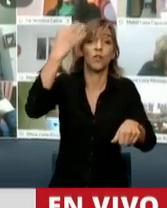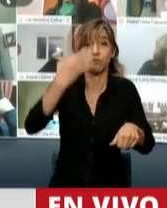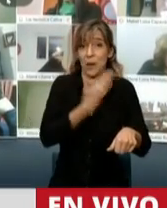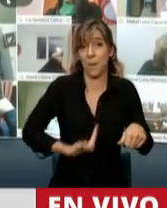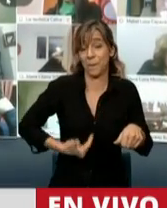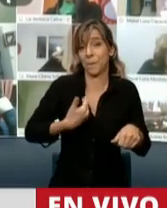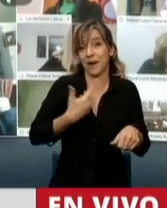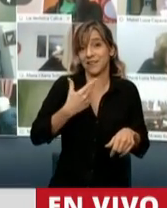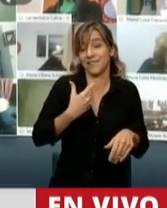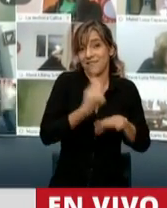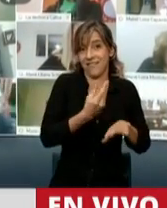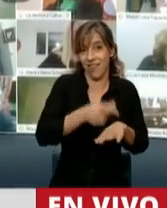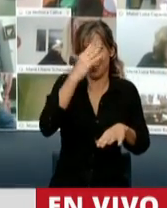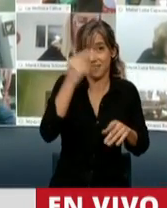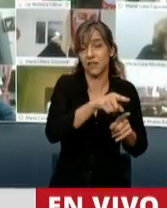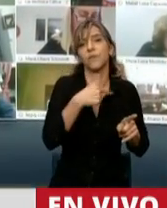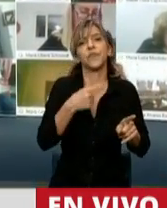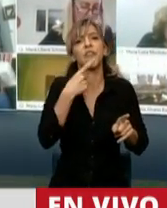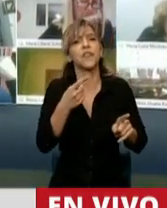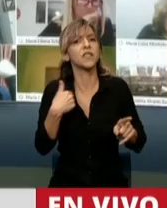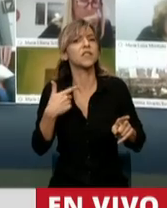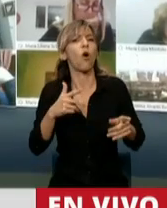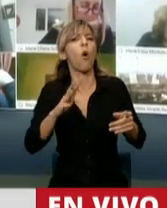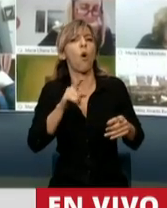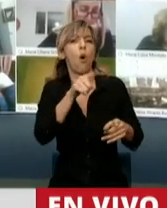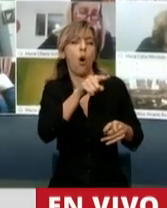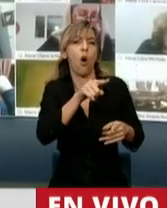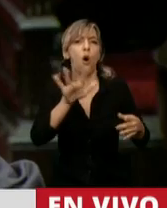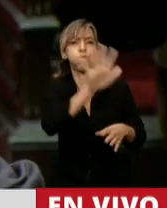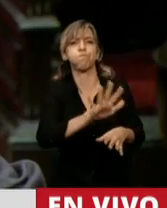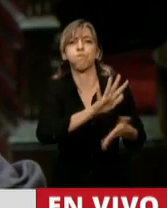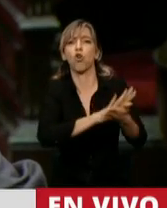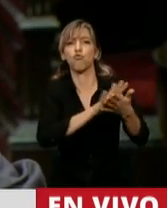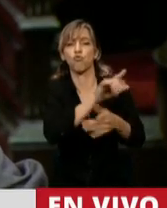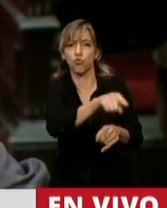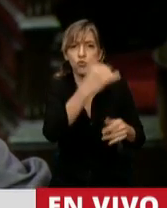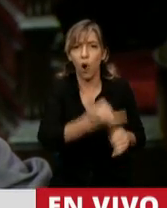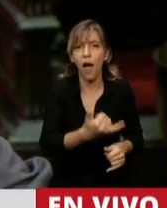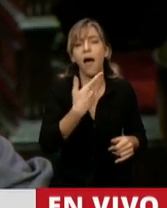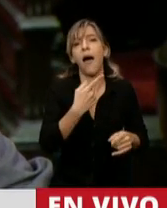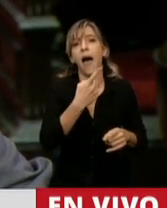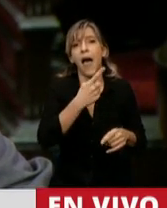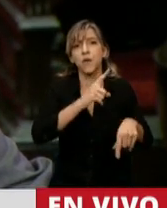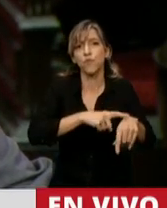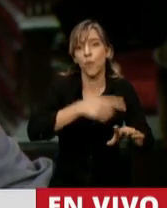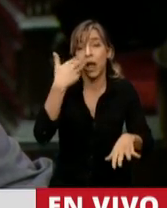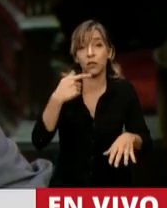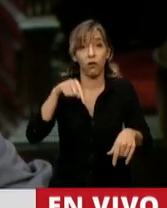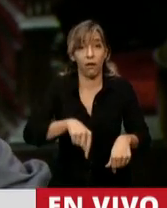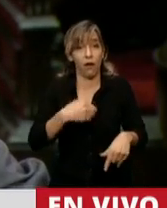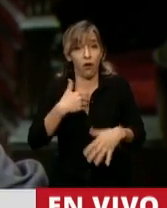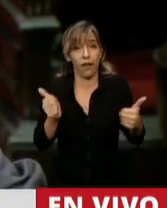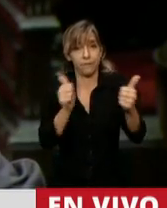enterado de su corrupción ni la de su marido y era además responsable de un pacto de impunidad. Y ahora allí está.